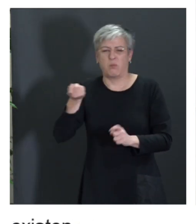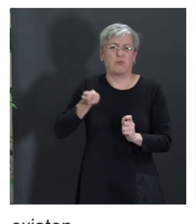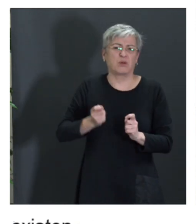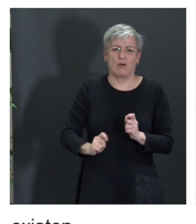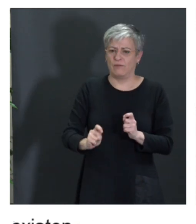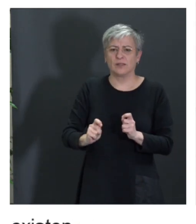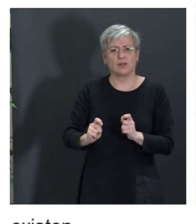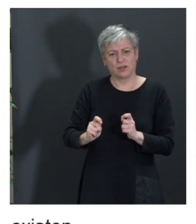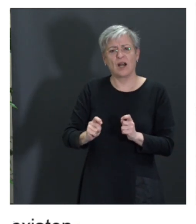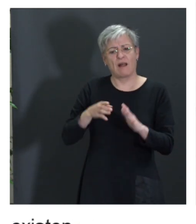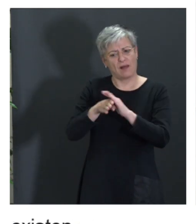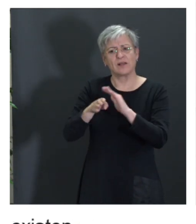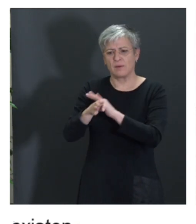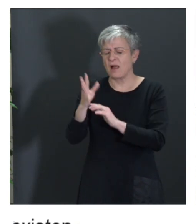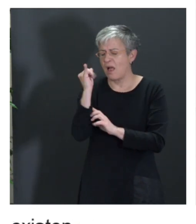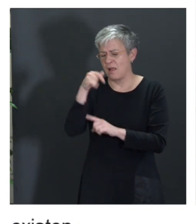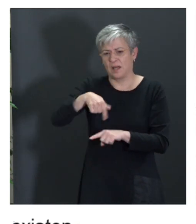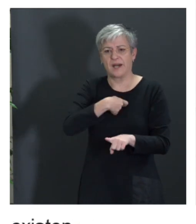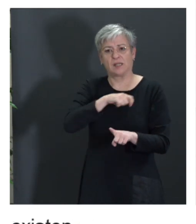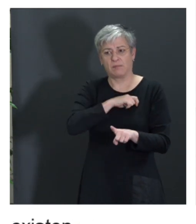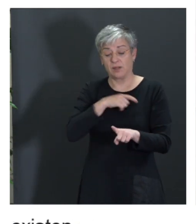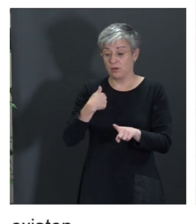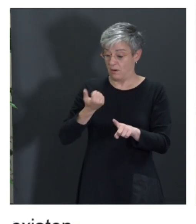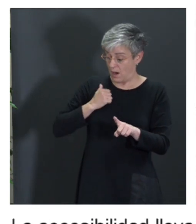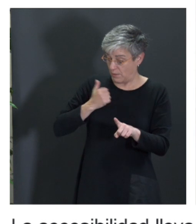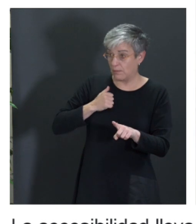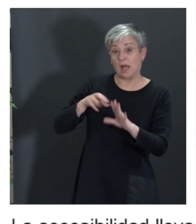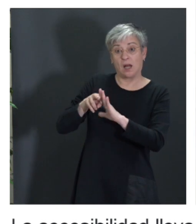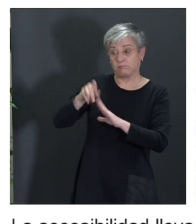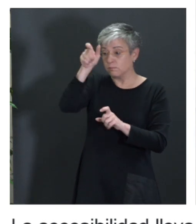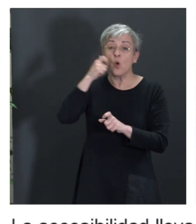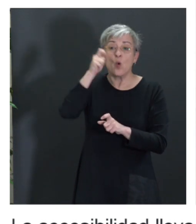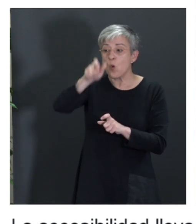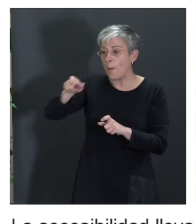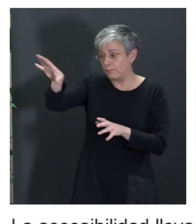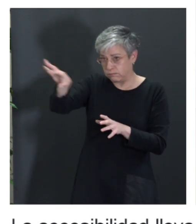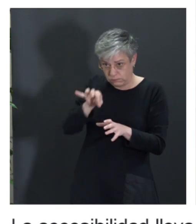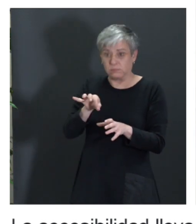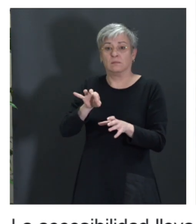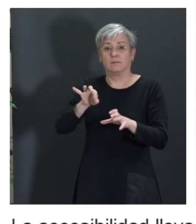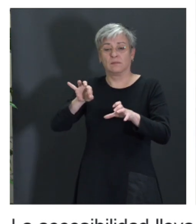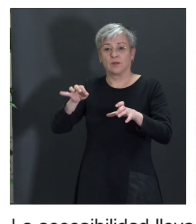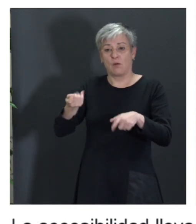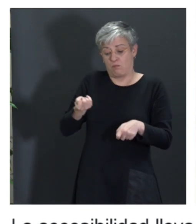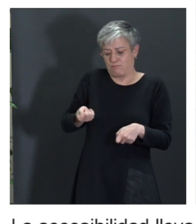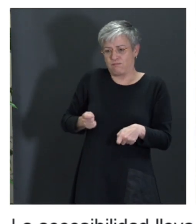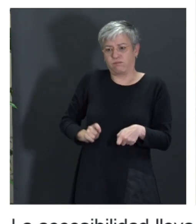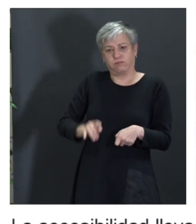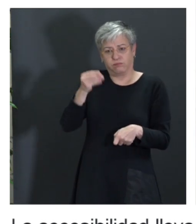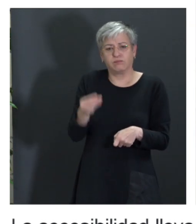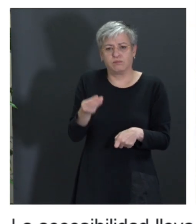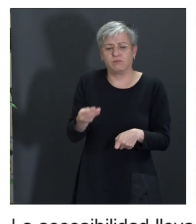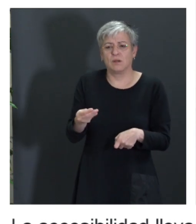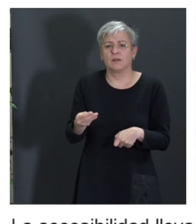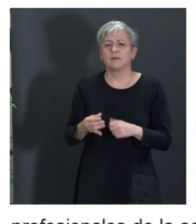que hay en España y que debemos aprovecharnos de esa profesionalidad, ¿no? esos